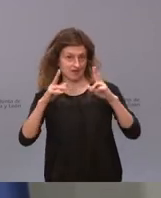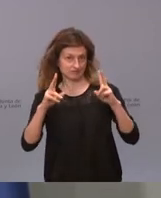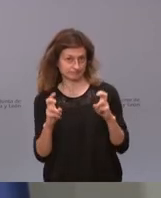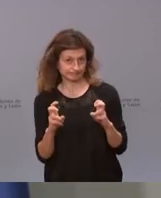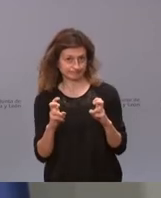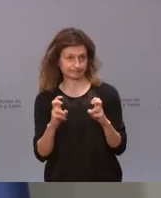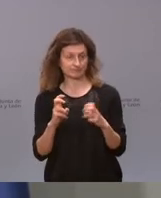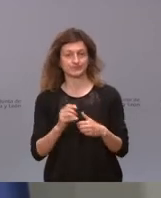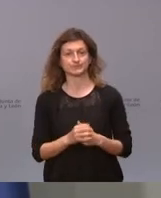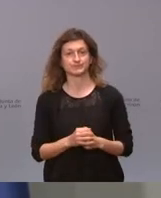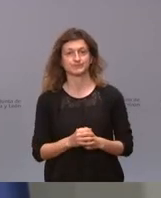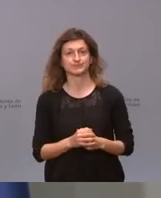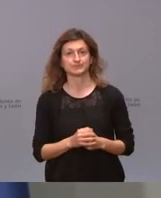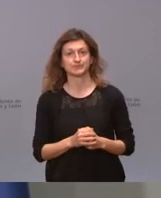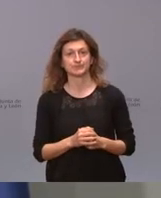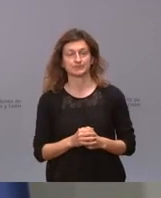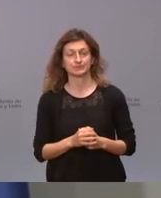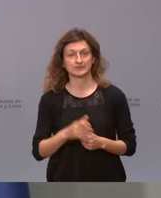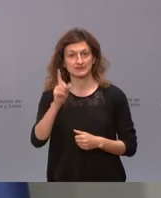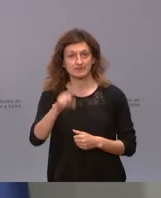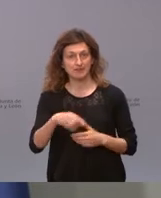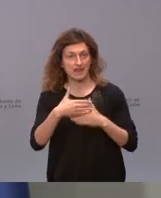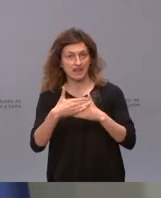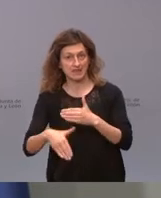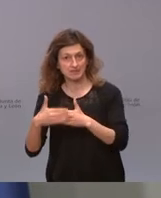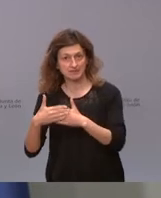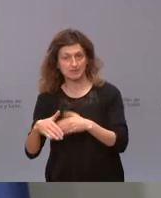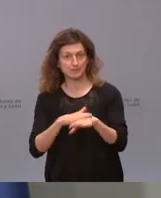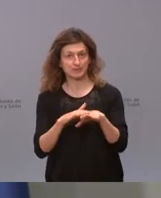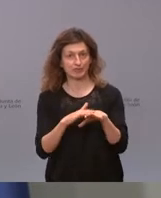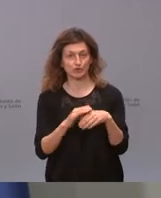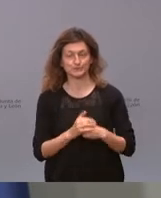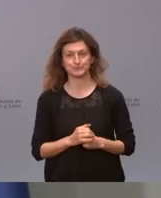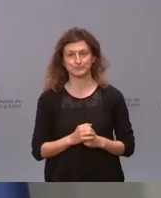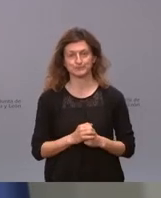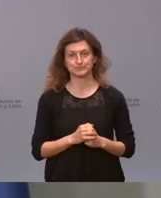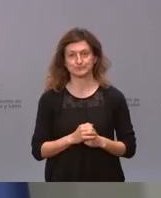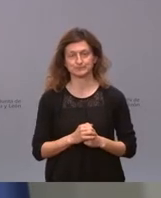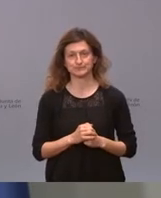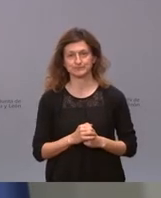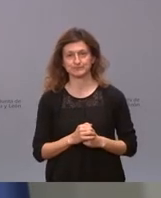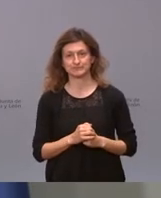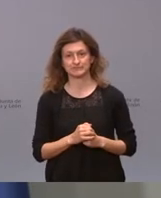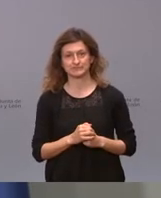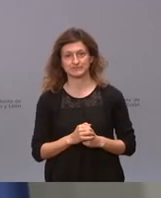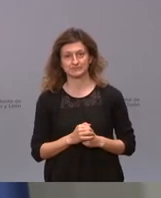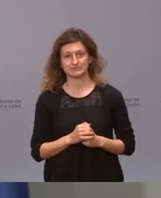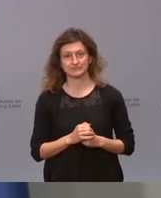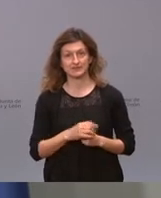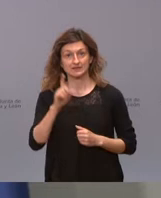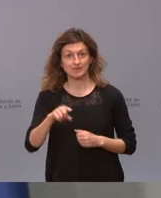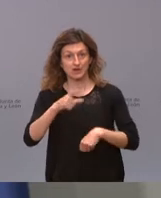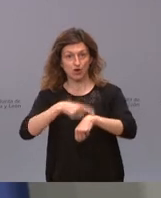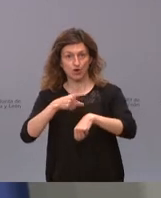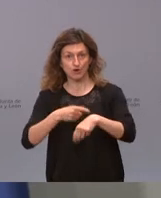el toque de